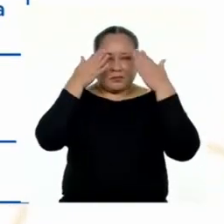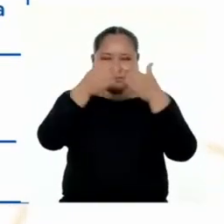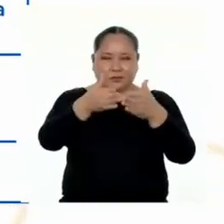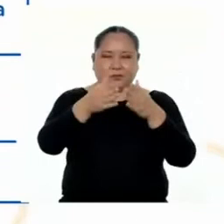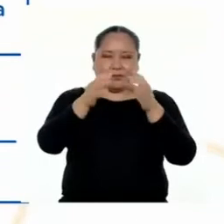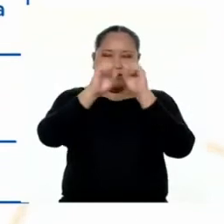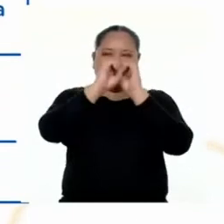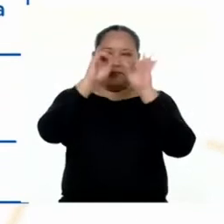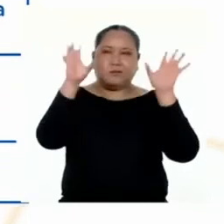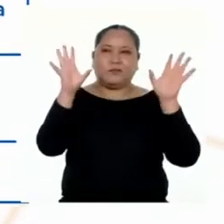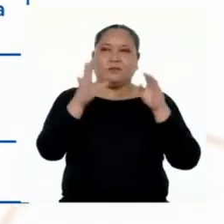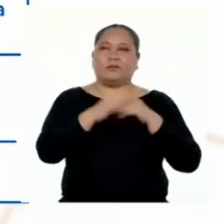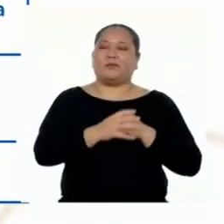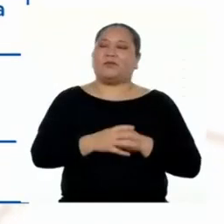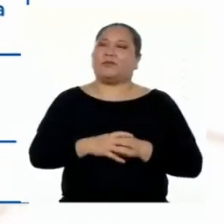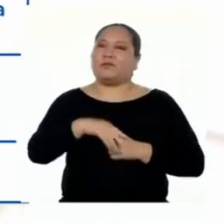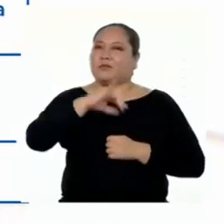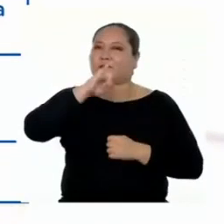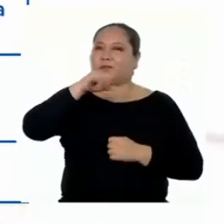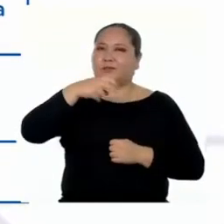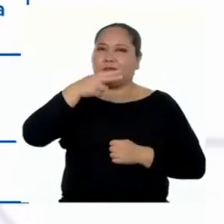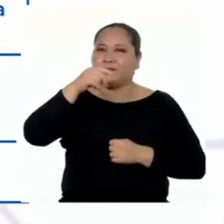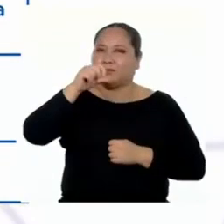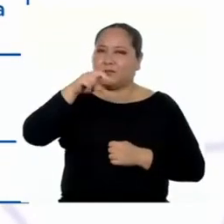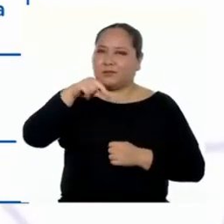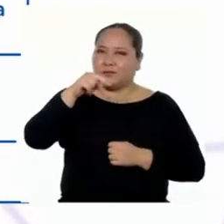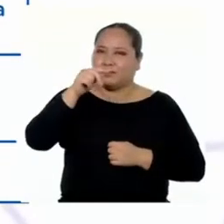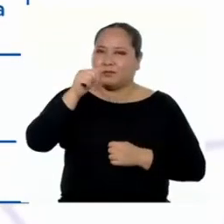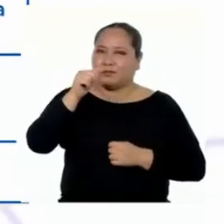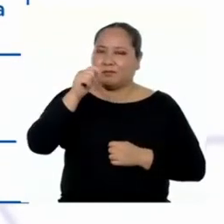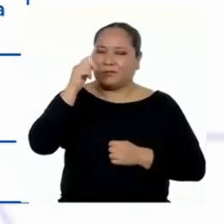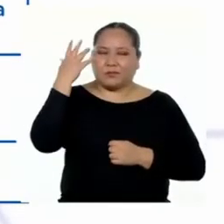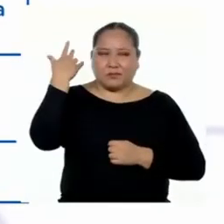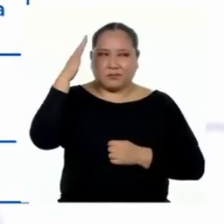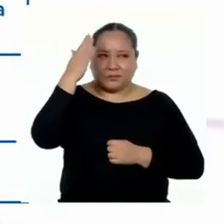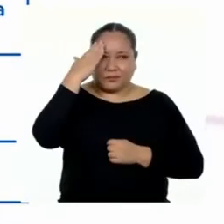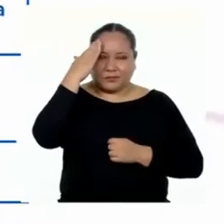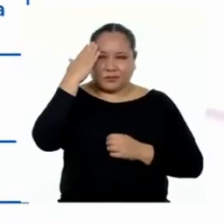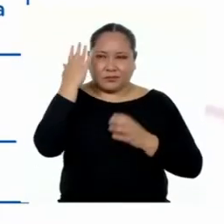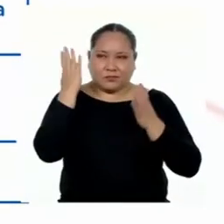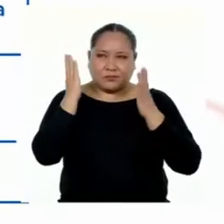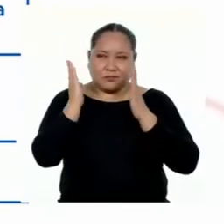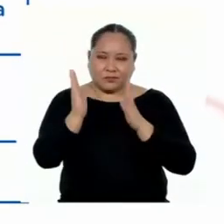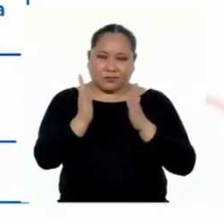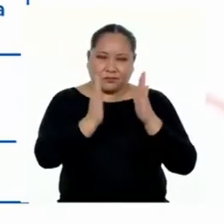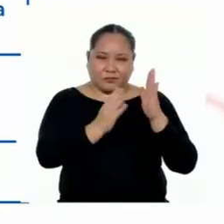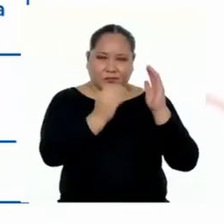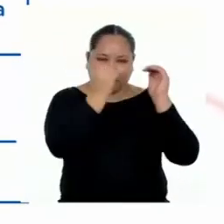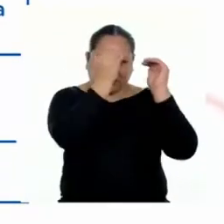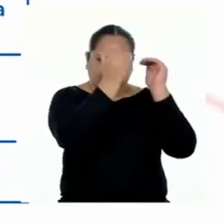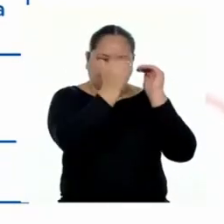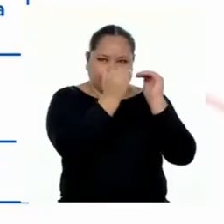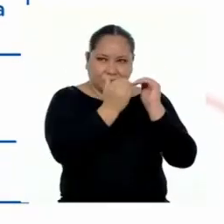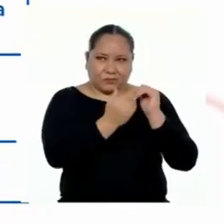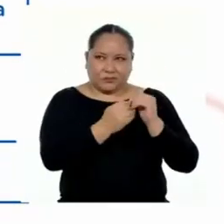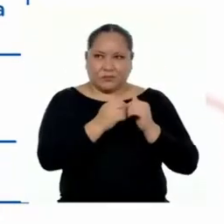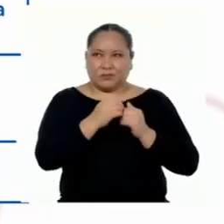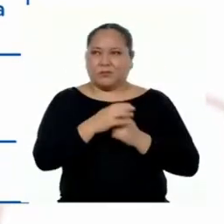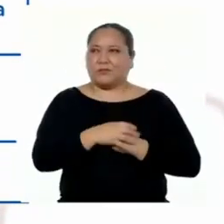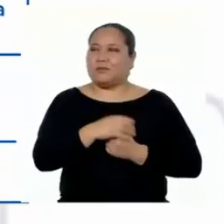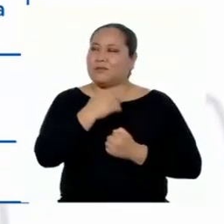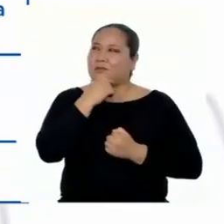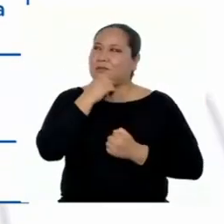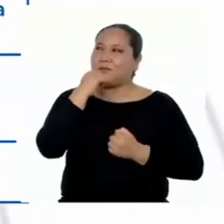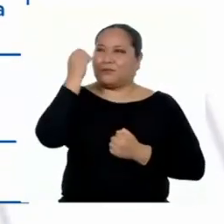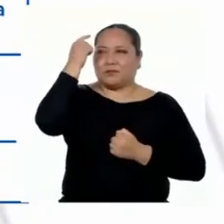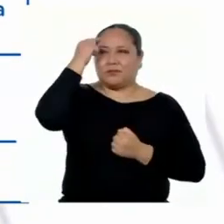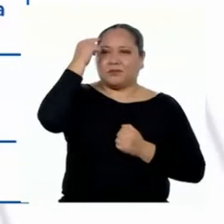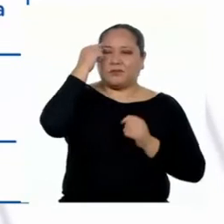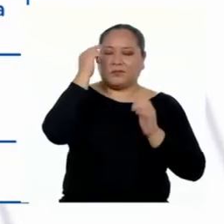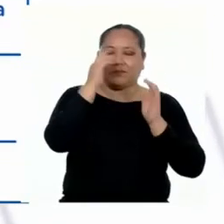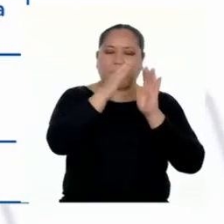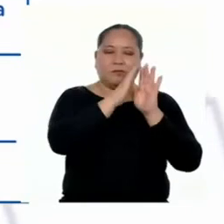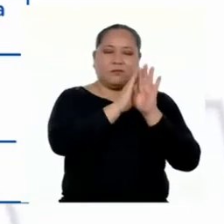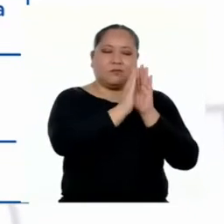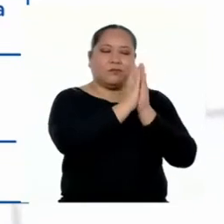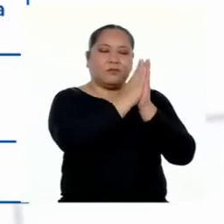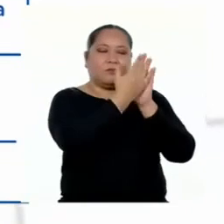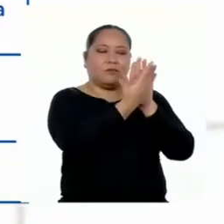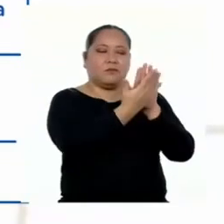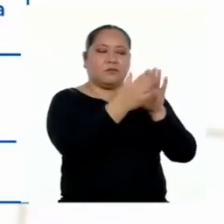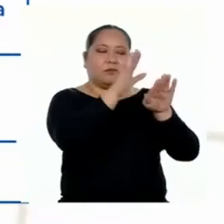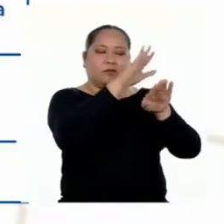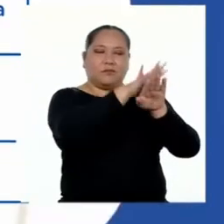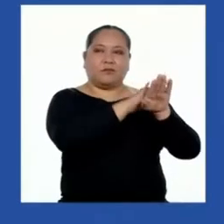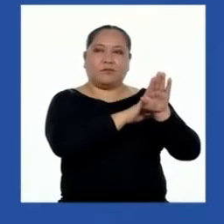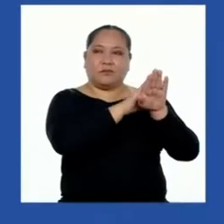Jonathan, ¿y ya sabes cómo vas a organizar toda esta información? Creo que en la portada pondré como